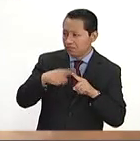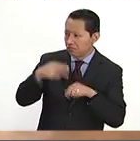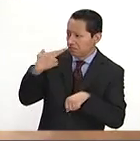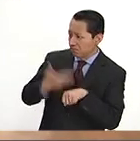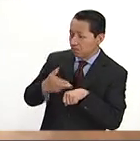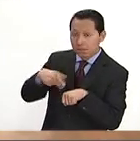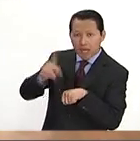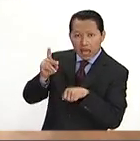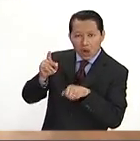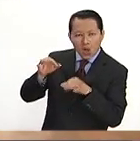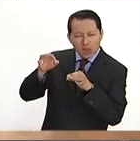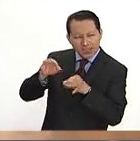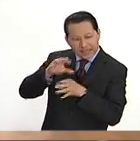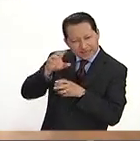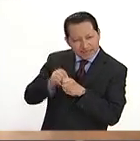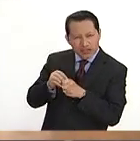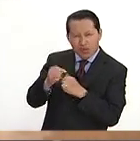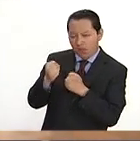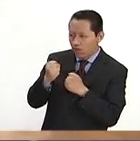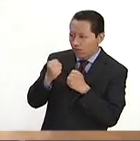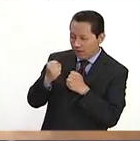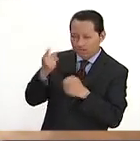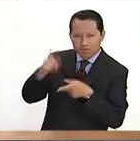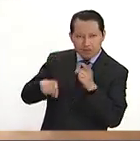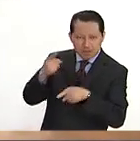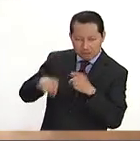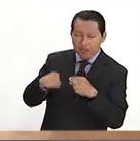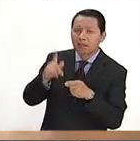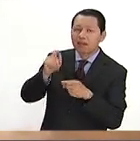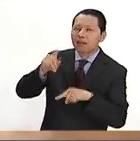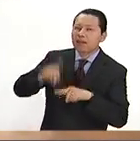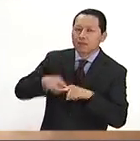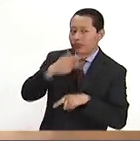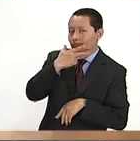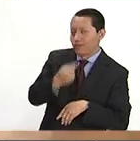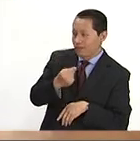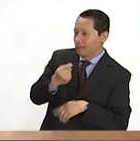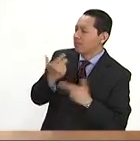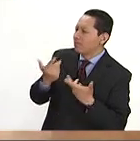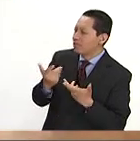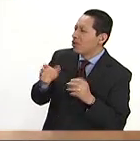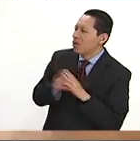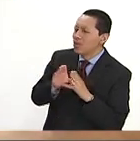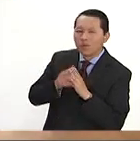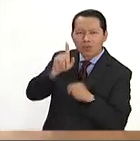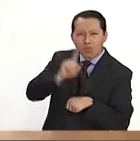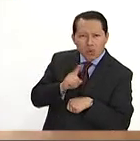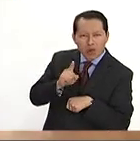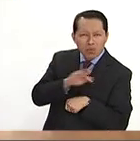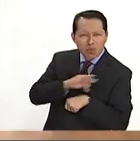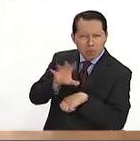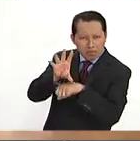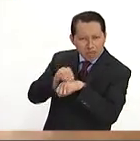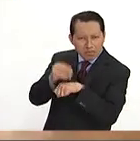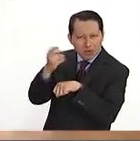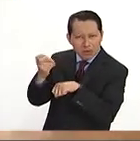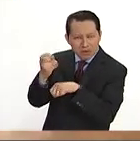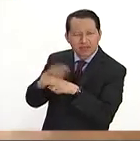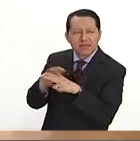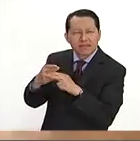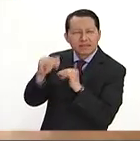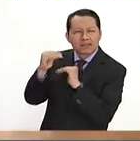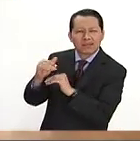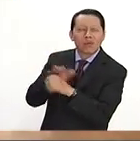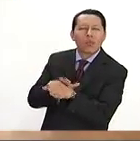es un hombre, el real, el poder. ¿Hasta qué punto las mujeres permitimos eso? ¿Hasta qué punto las